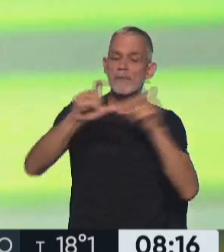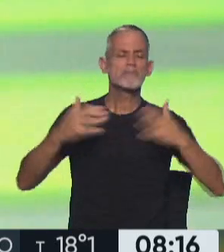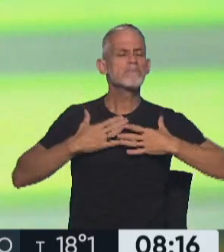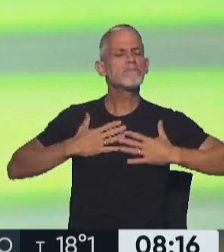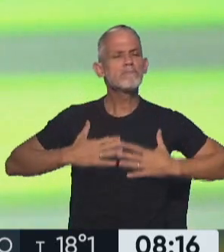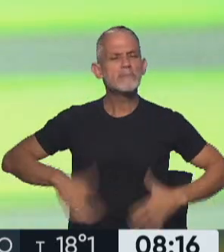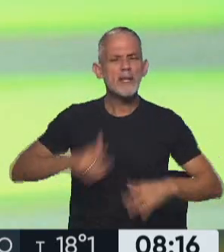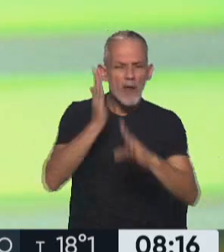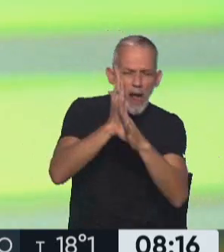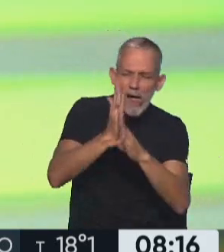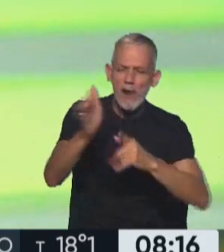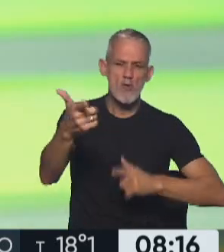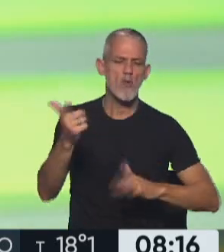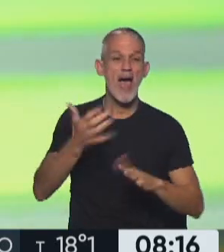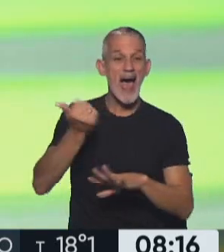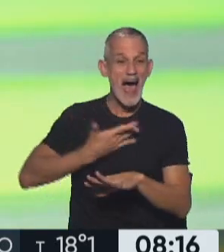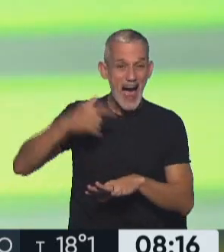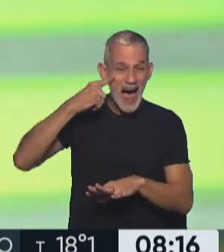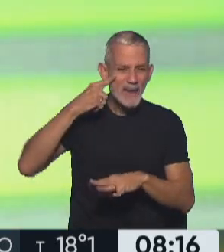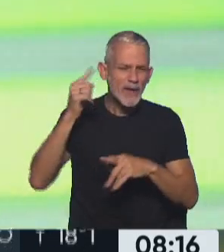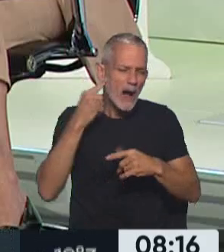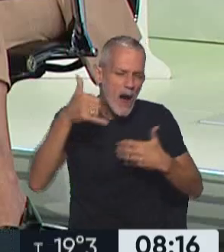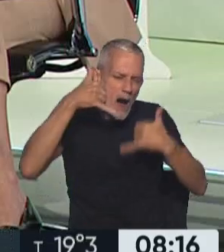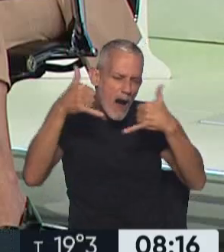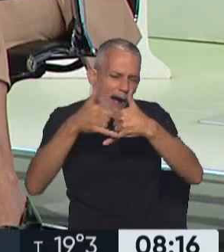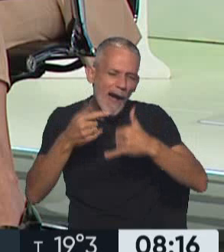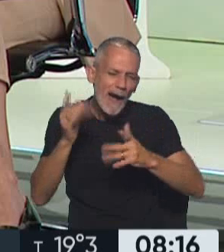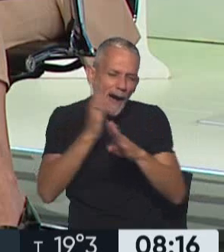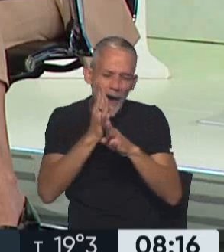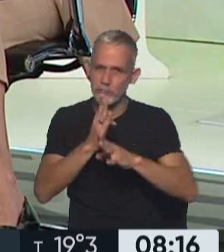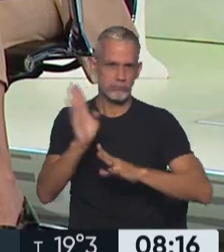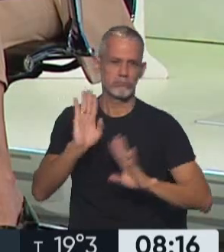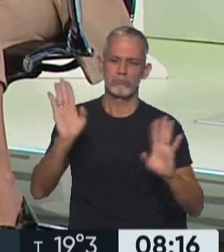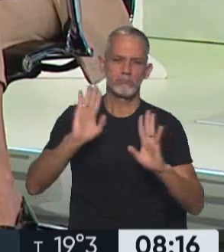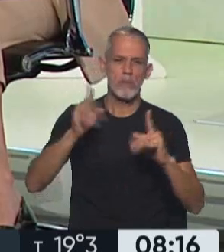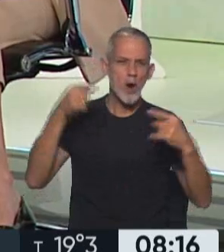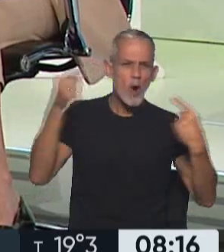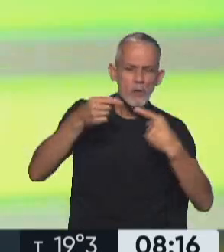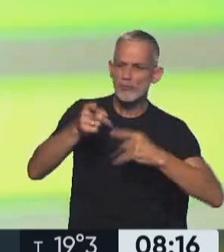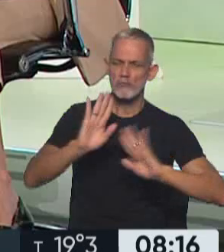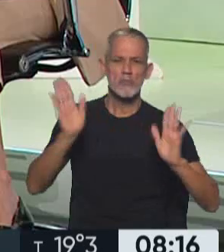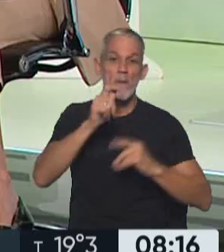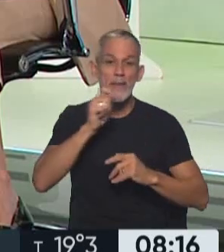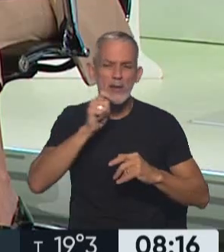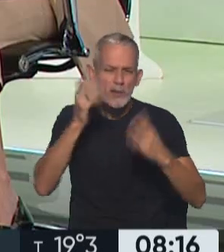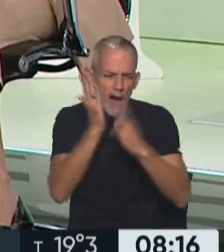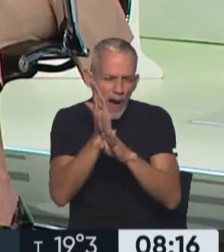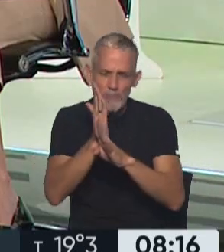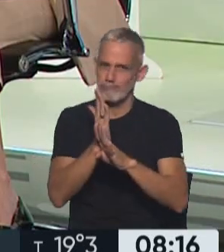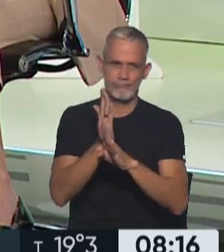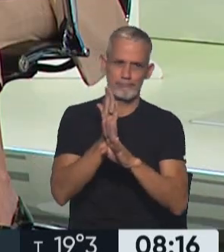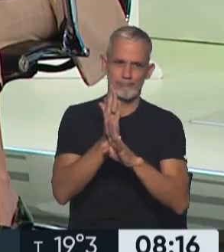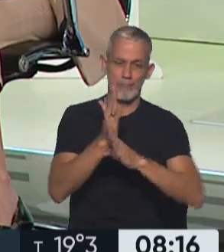tranquilos que la AFI no escucha a los ciudadanos. No escucha a los opositores. No escucha a los periodistas. El procurador sigue siendo